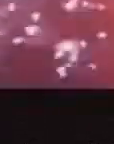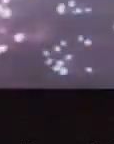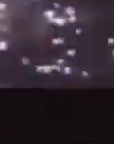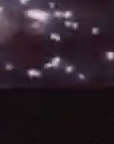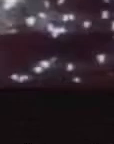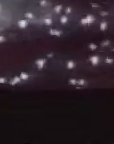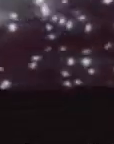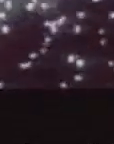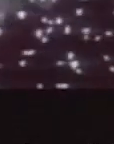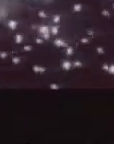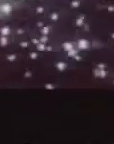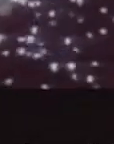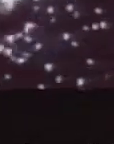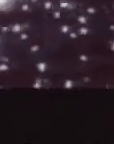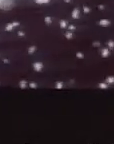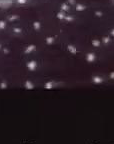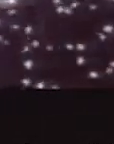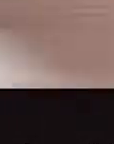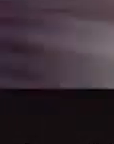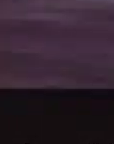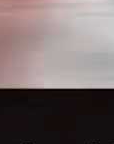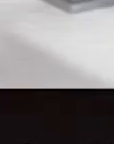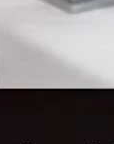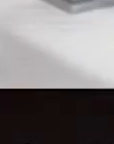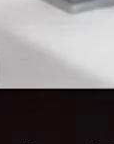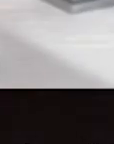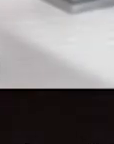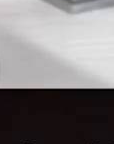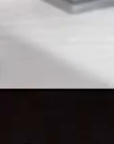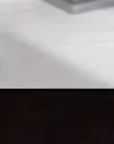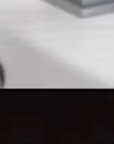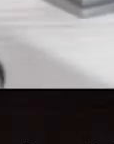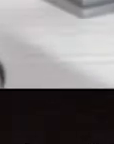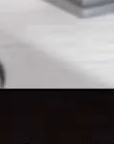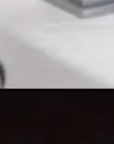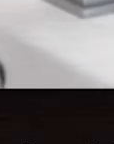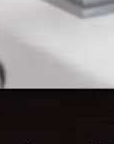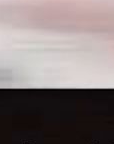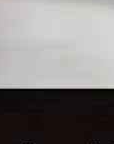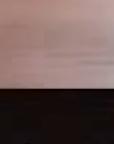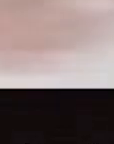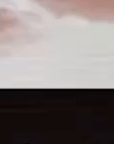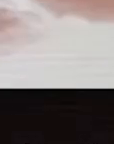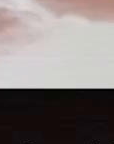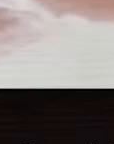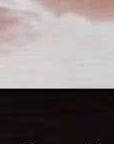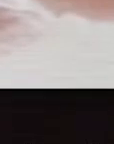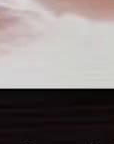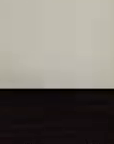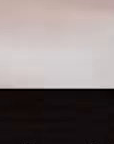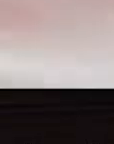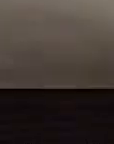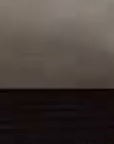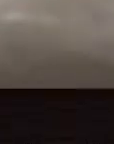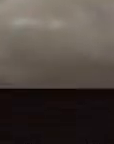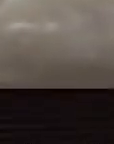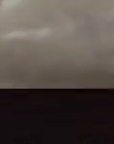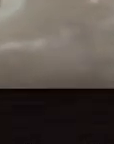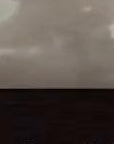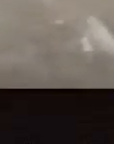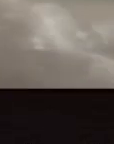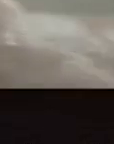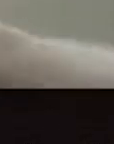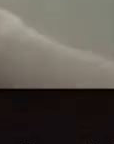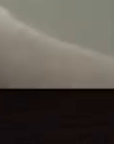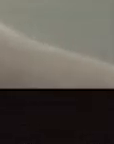por eso es que cualquier jabón o detergente es el mejor remedio porque la espuma corta la grasa.